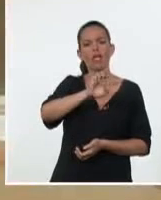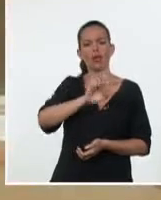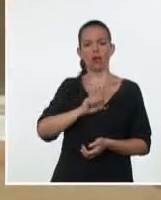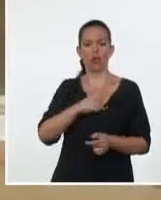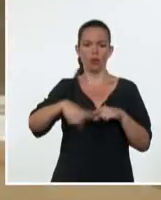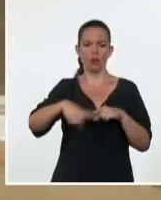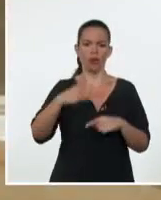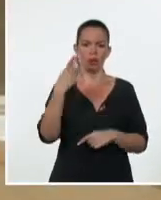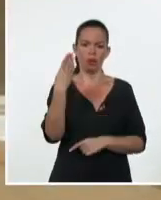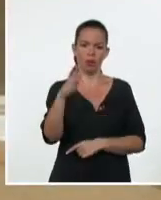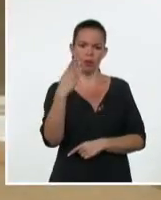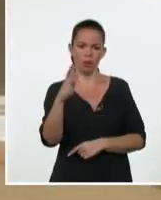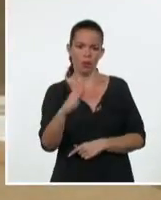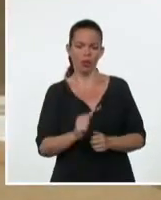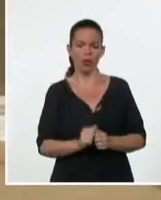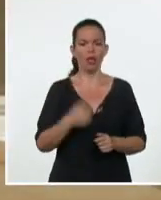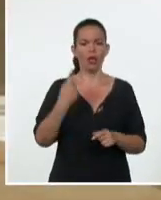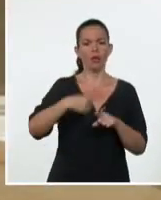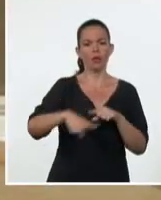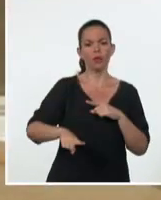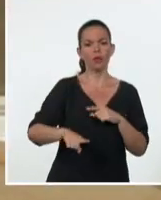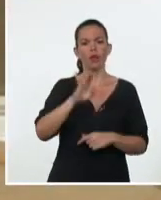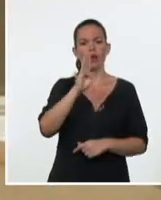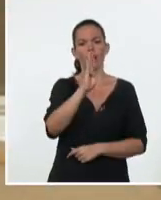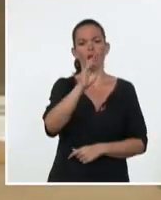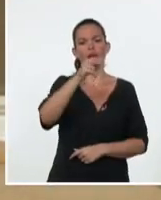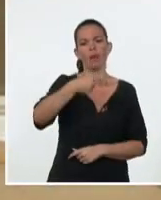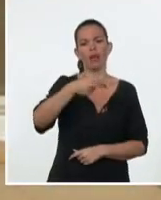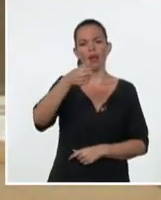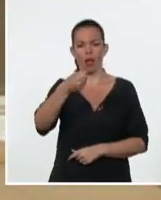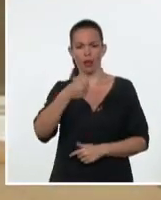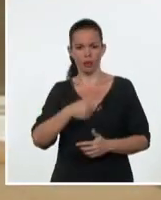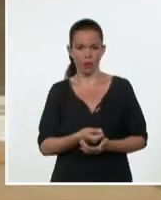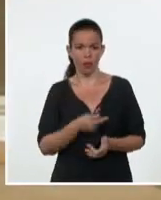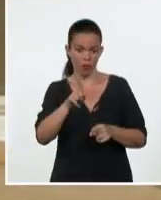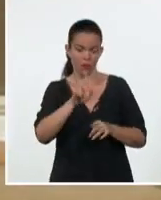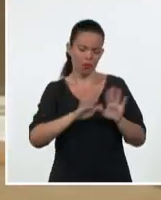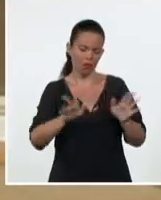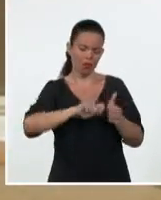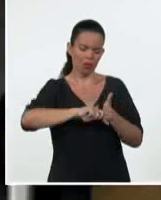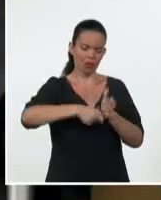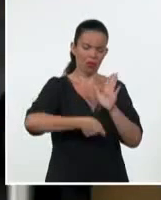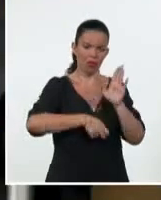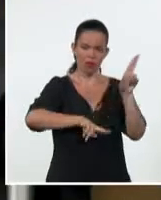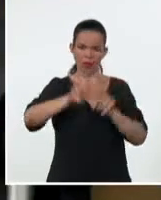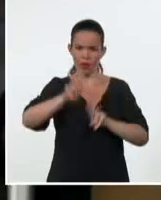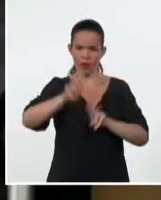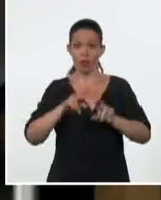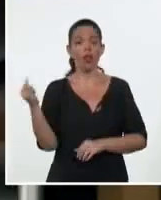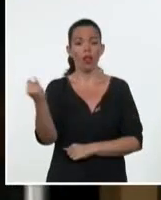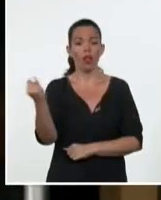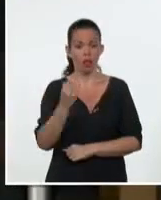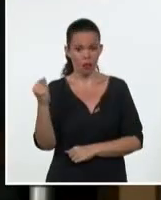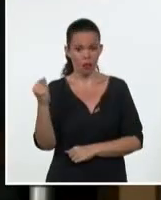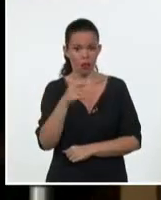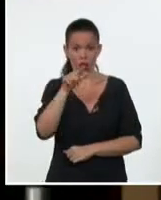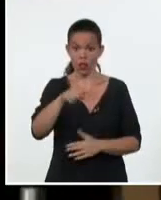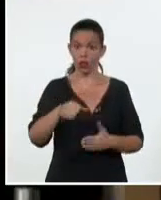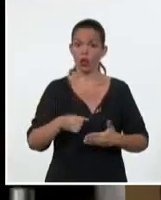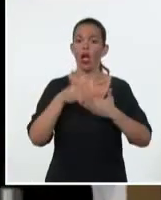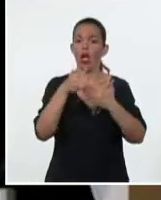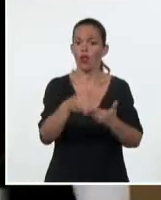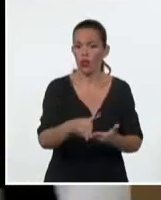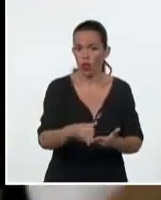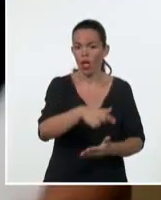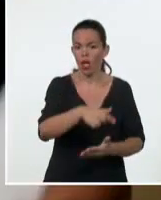se hace posible gracias a vínculos comerciales suscritos con compañías financieras internacionales y que favorece tanto a los destinatarios